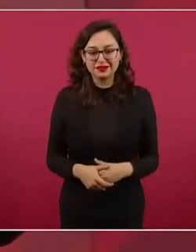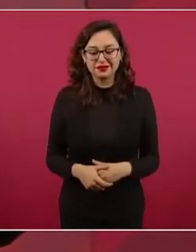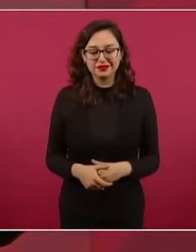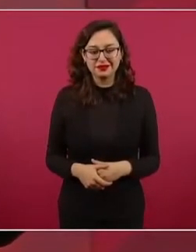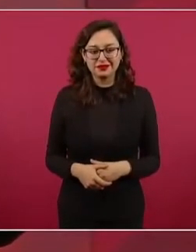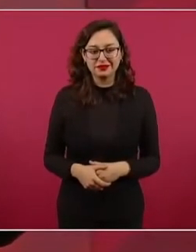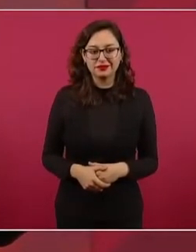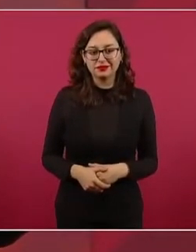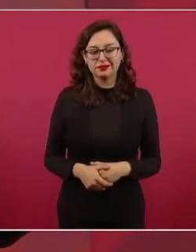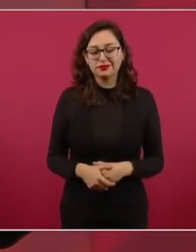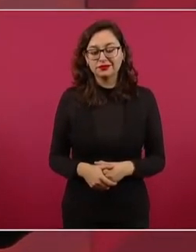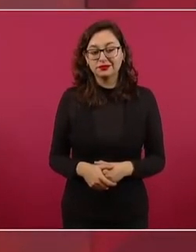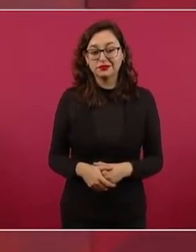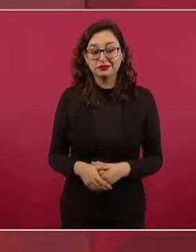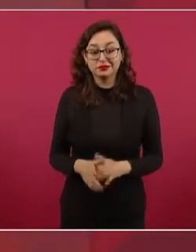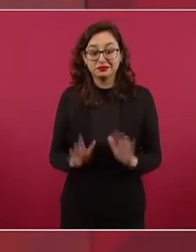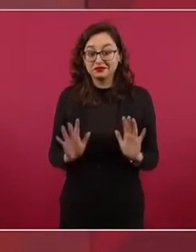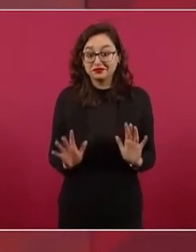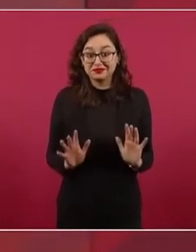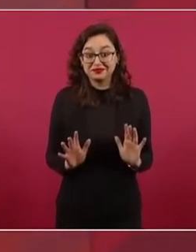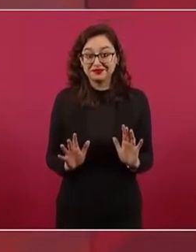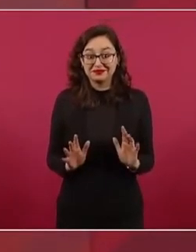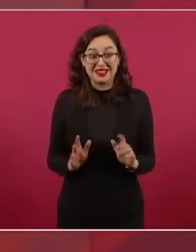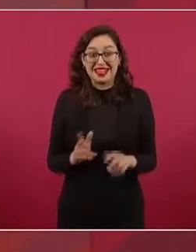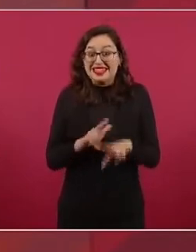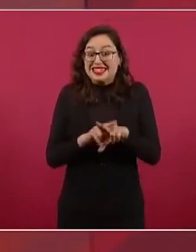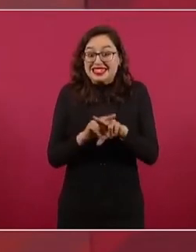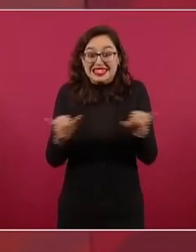Nadie, nada es nada,